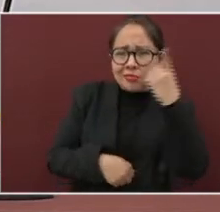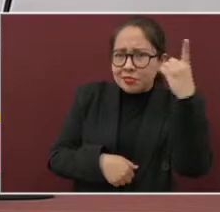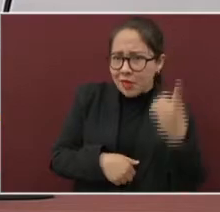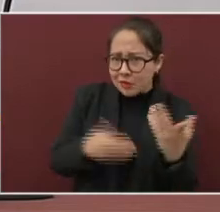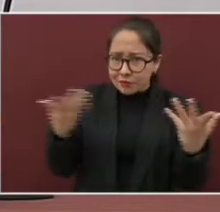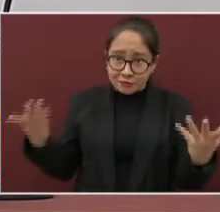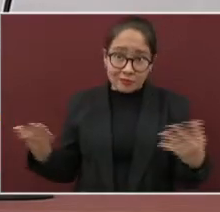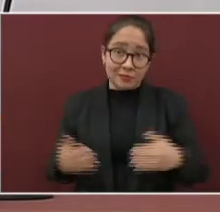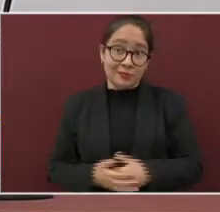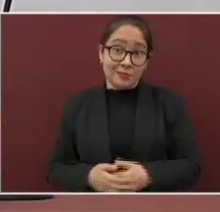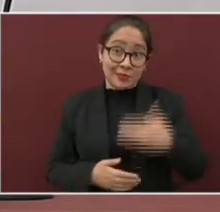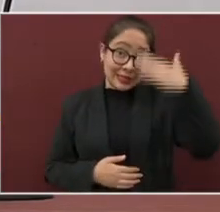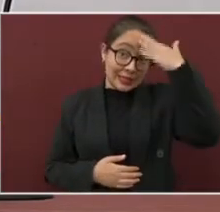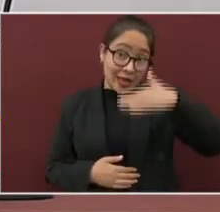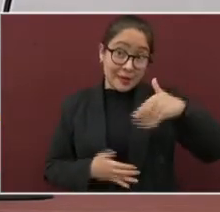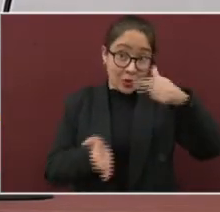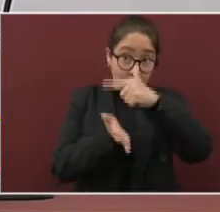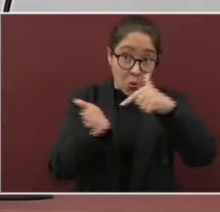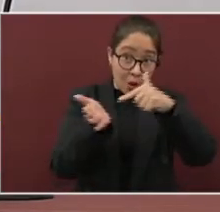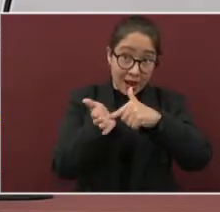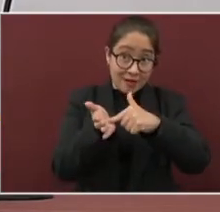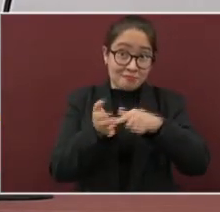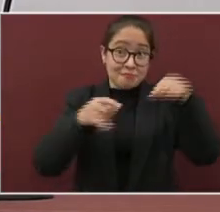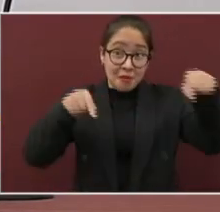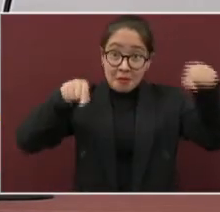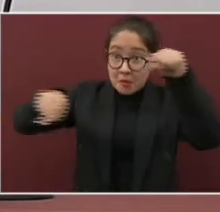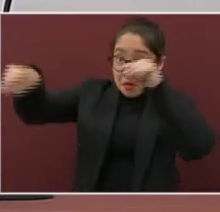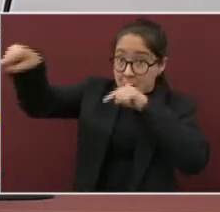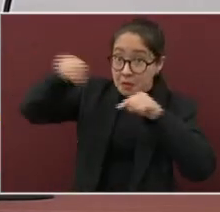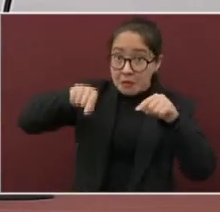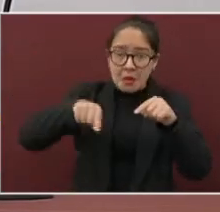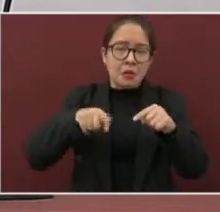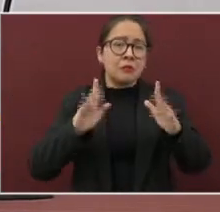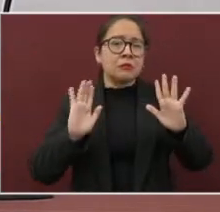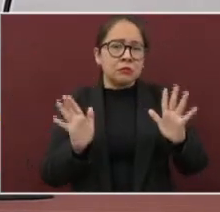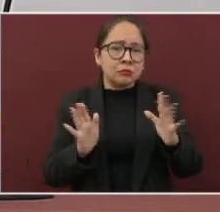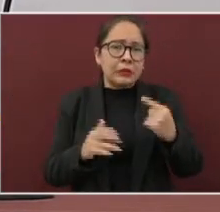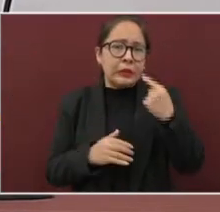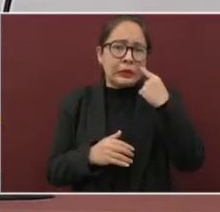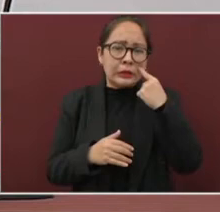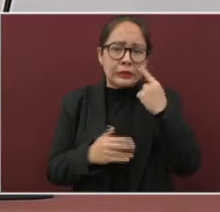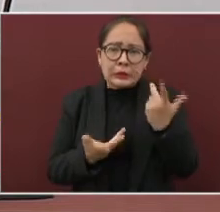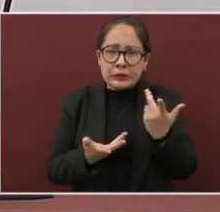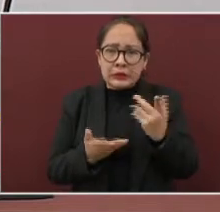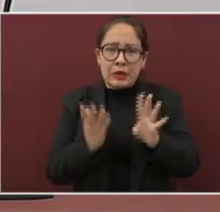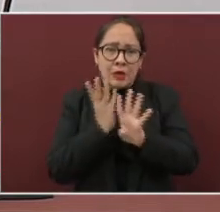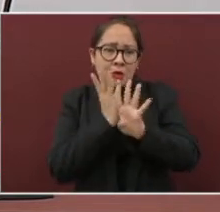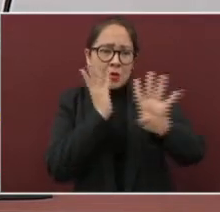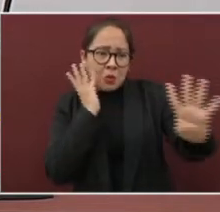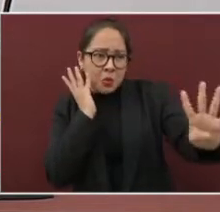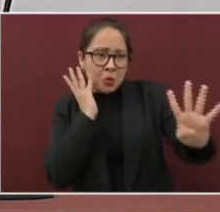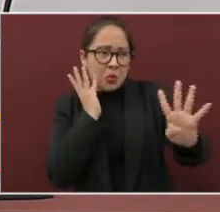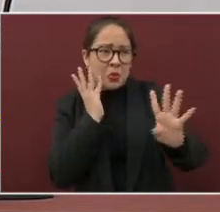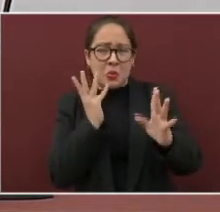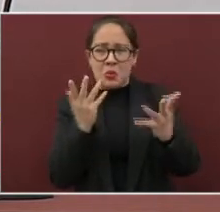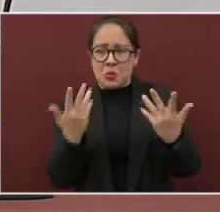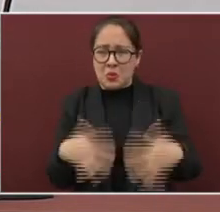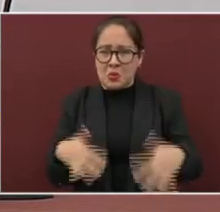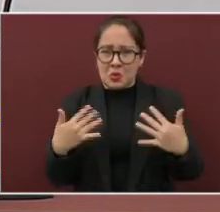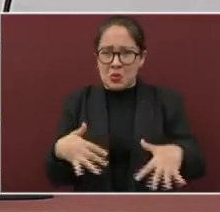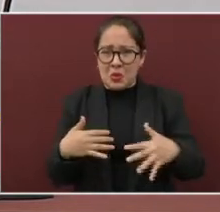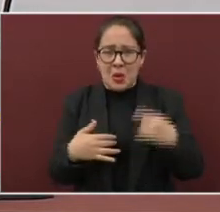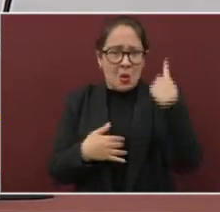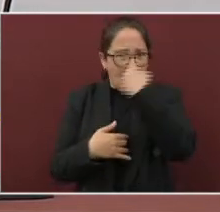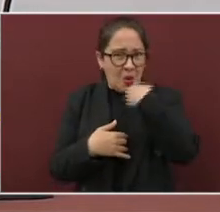ya que en la mayoría de los municipios han recurrido a hacer filas desde muchas